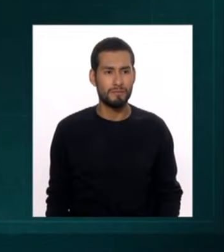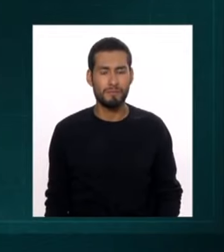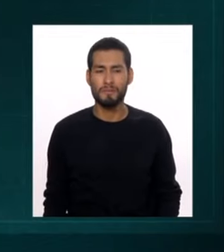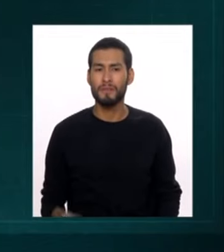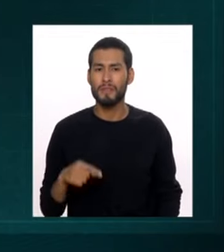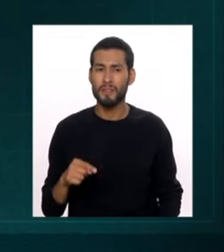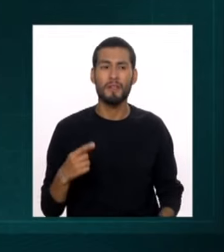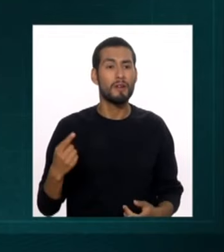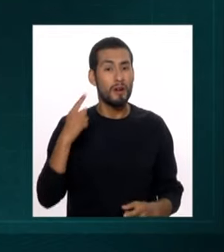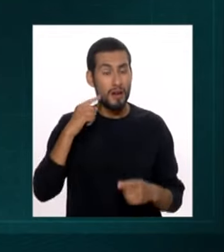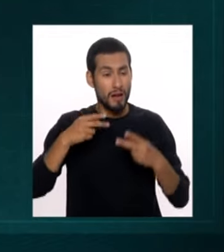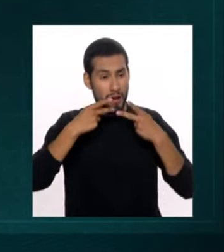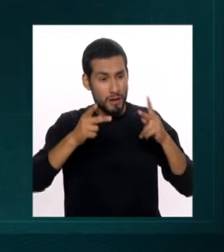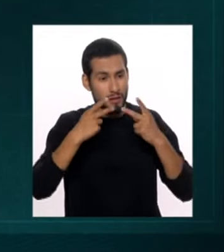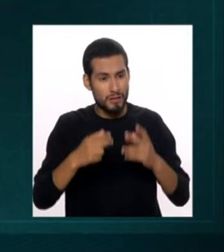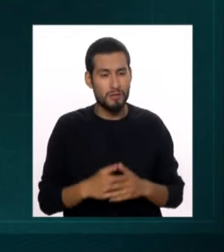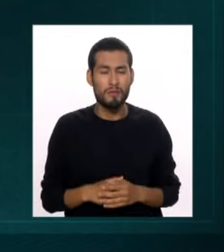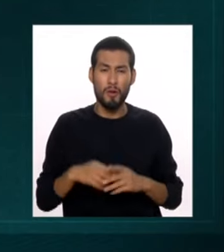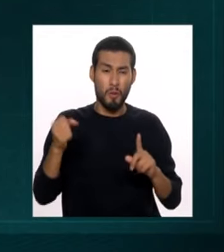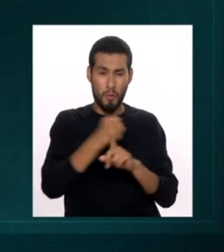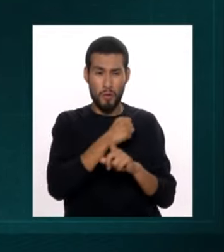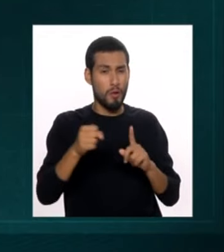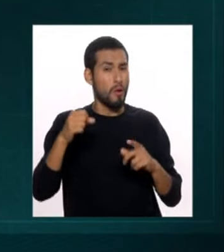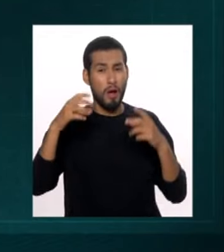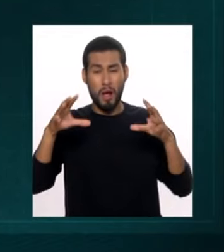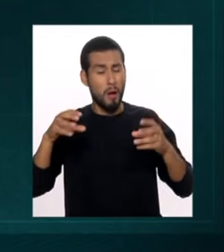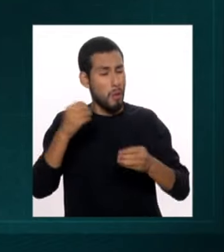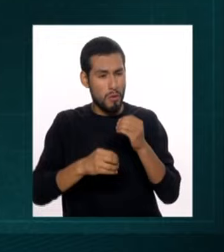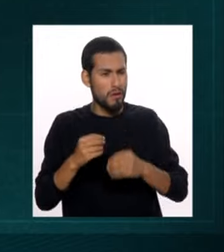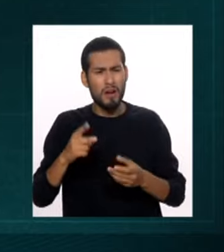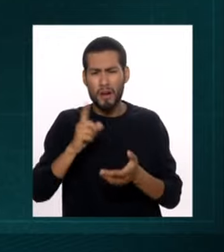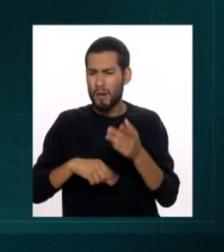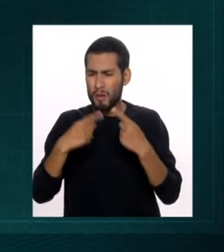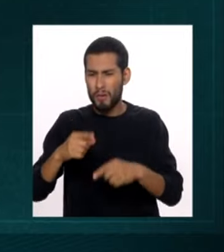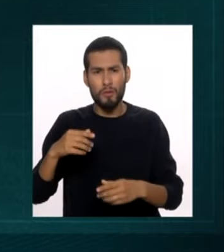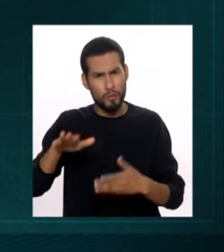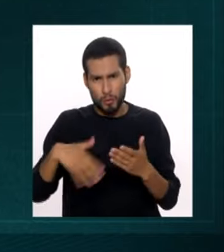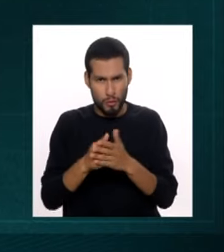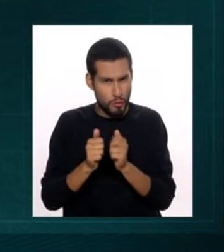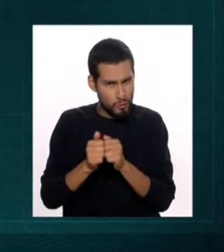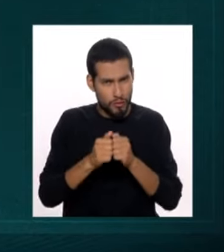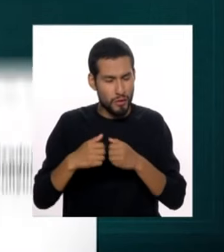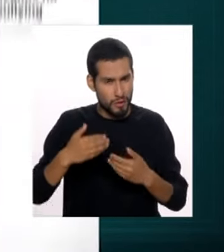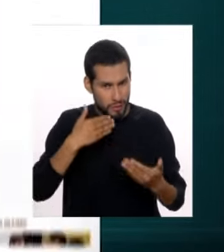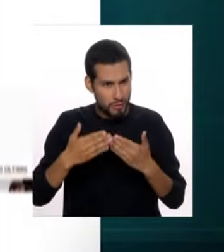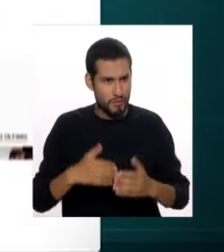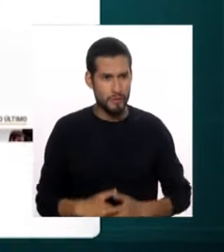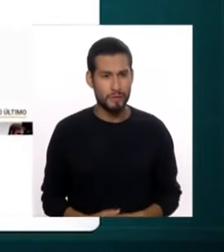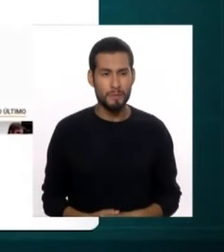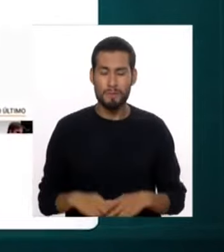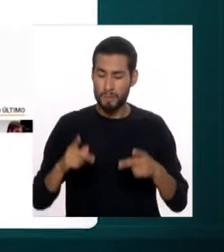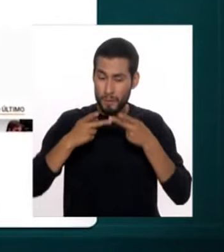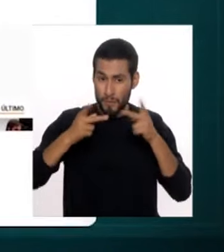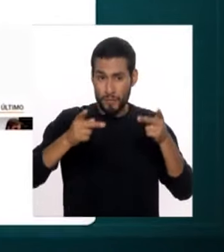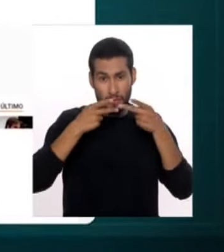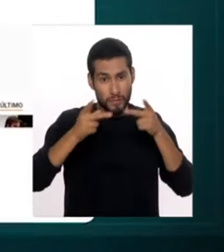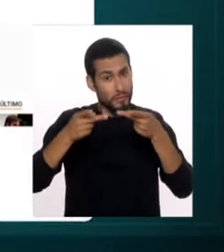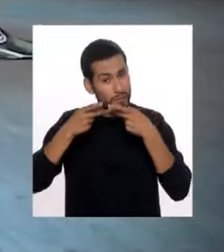Cuñas de radio. La violencia no soluciona nada. Cuéntame qué pasó y lo resolvemos juntos. Prensa escrita